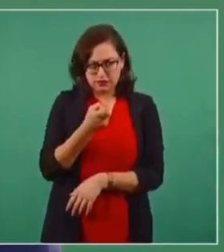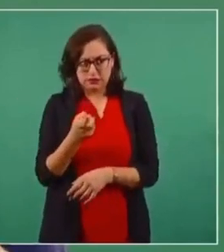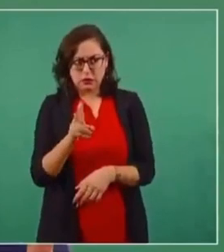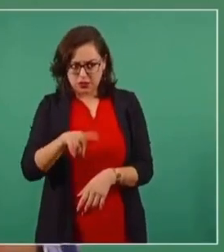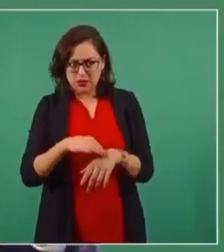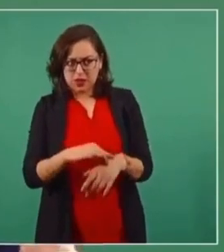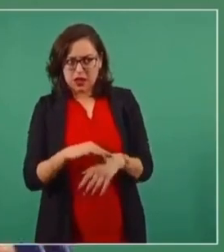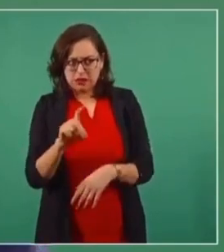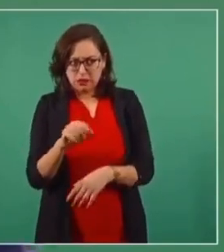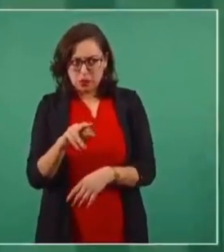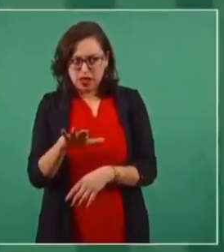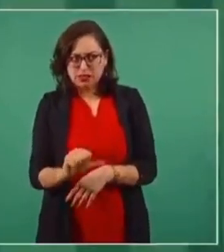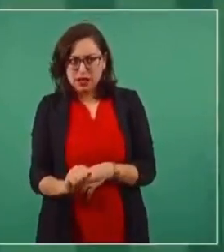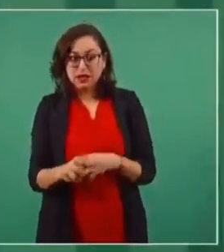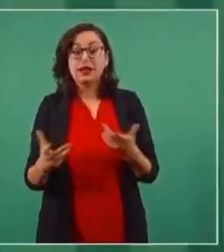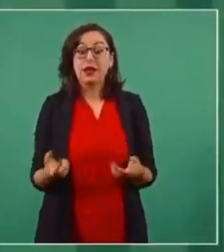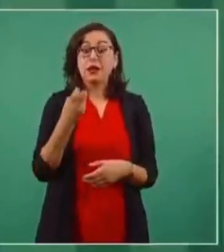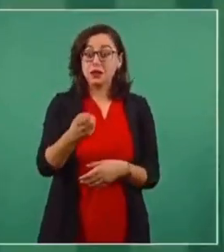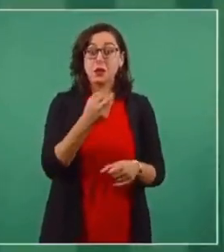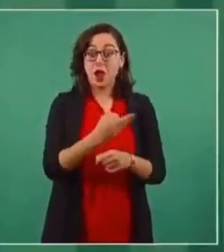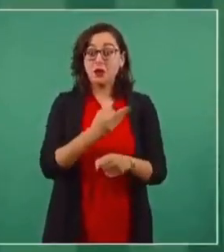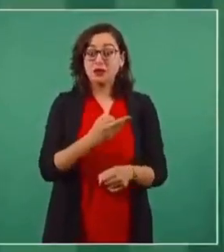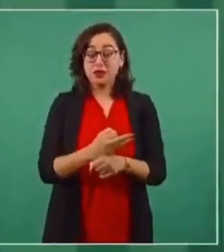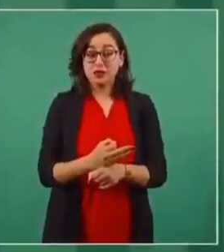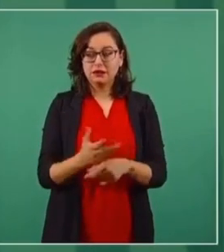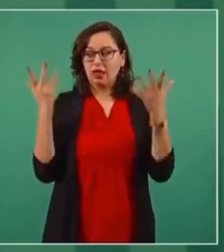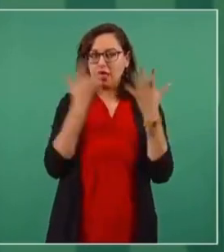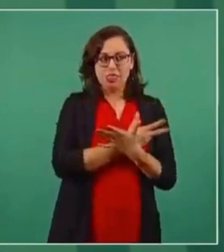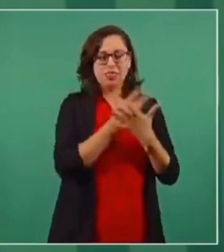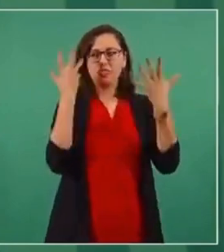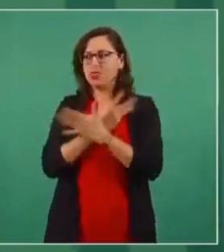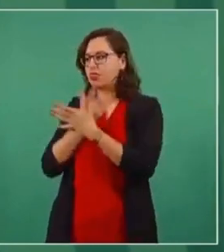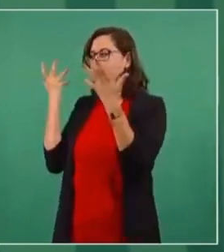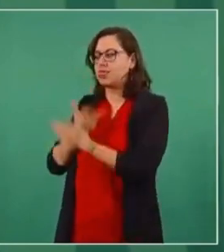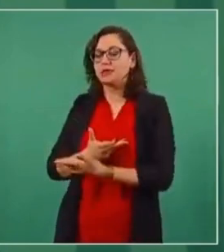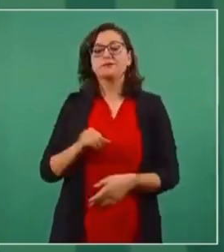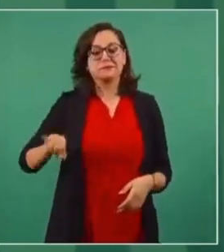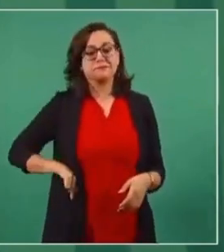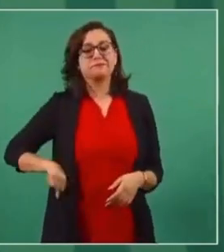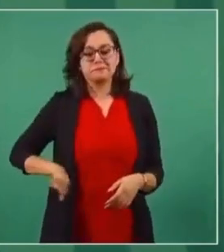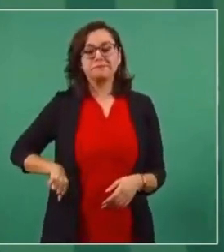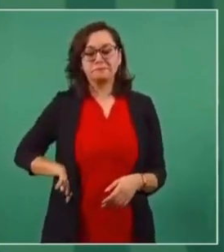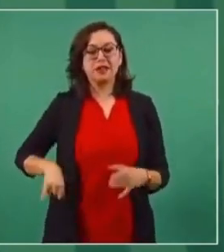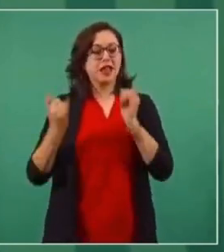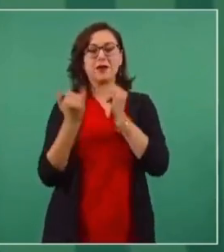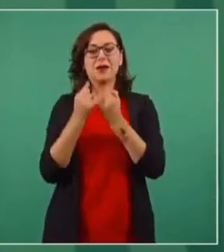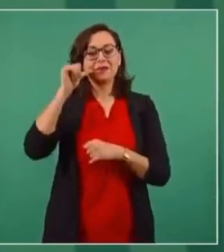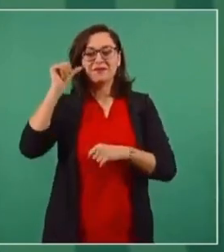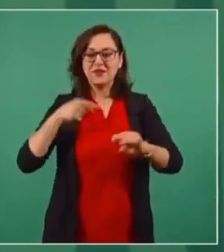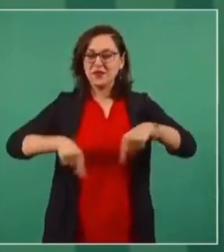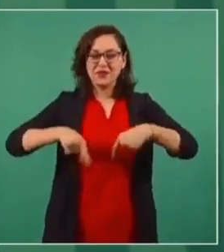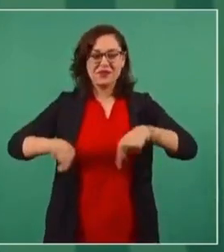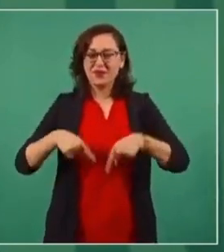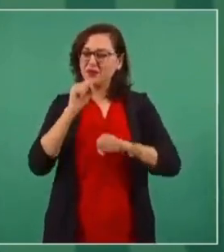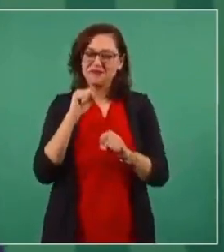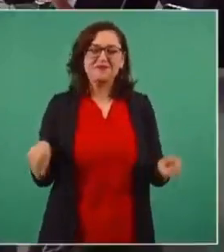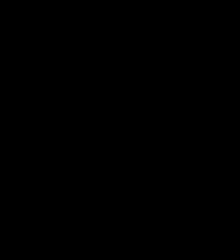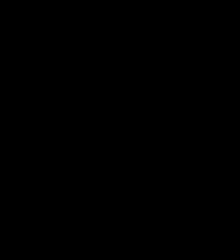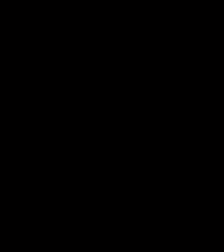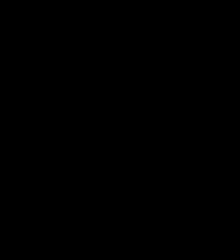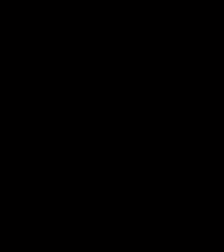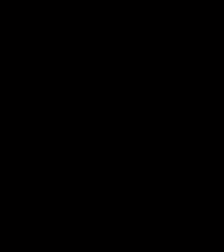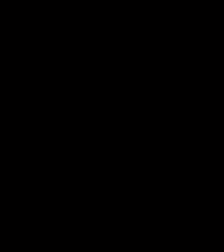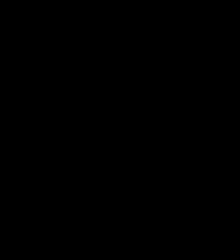Eso es lo que estamos viviendo ahora. Muy interesante. Muy interesante. Así como el partido de ayer. Del concurso azul con el Santos.